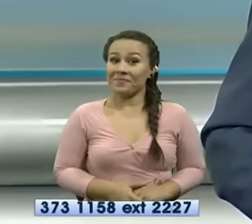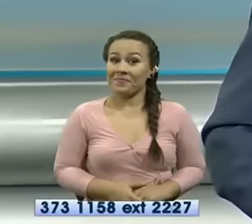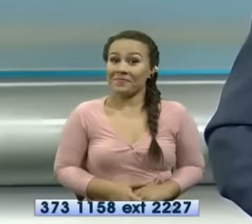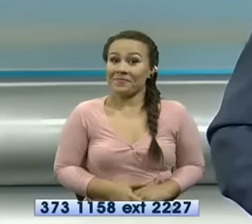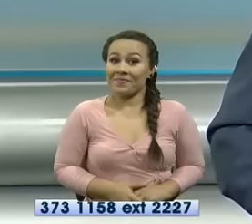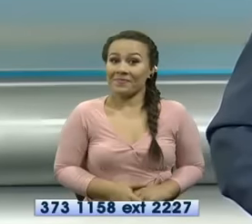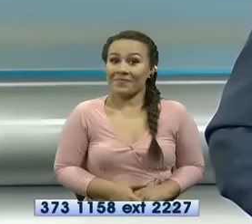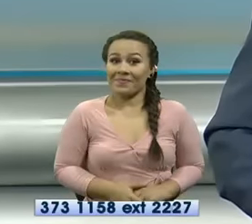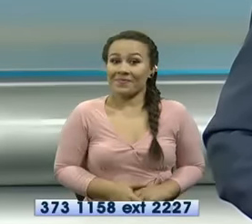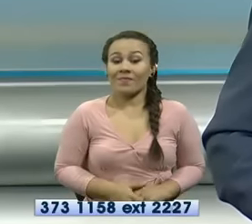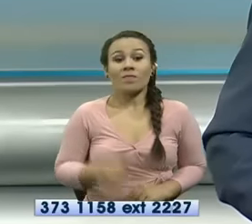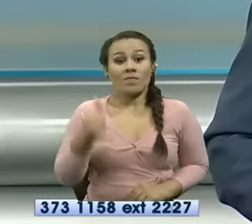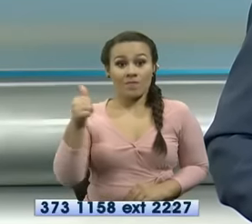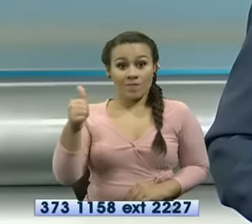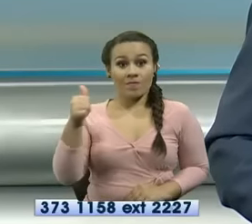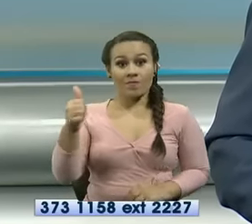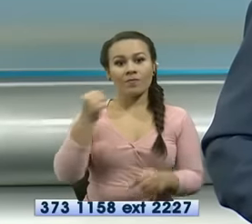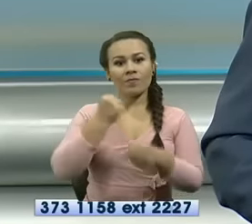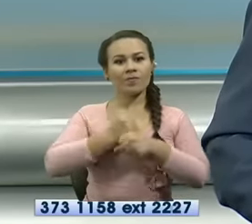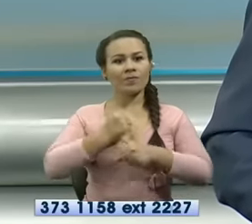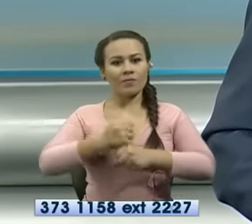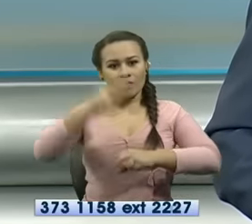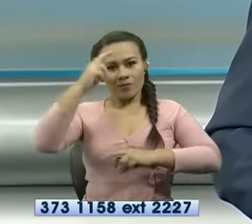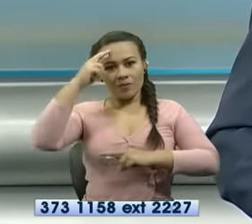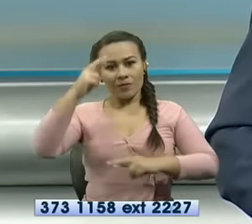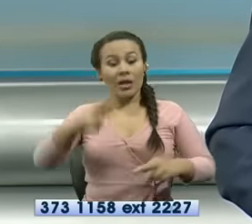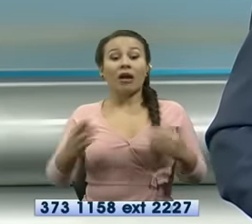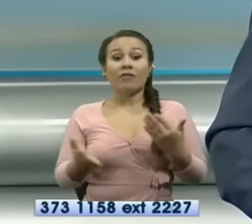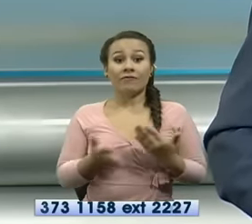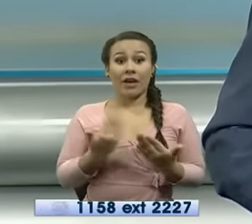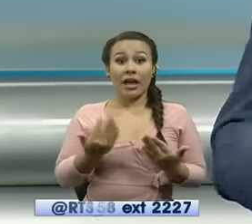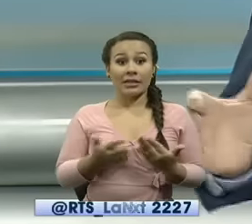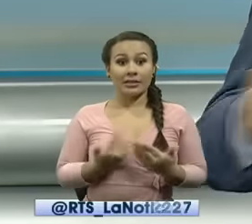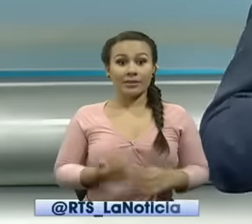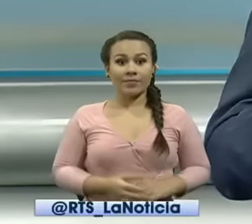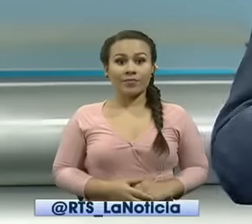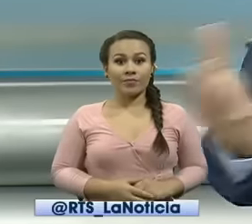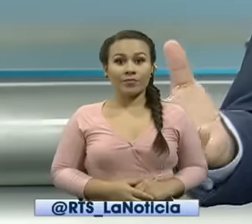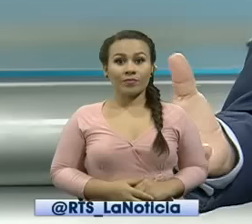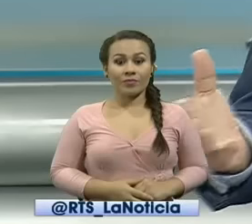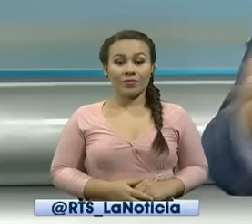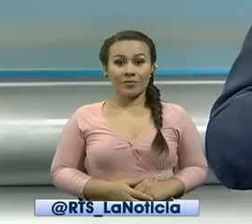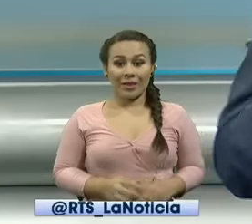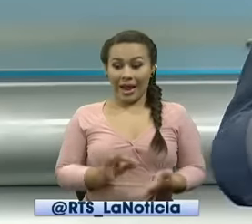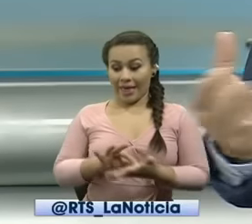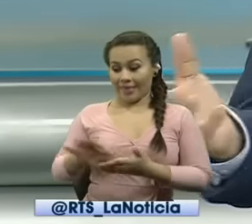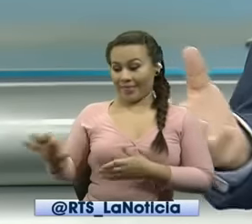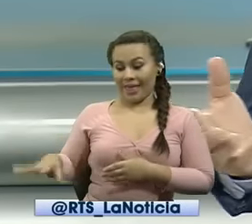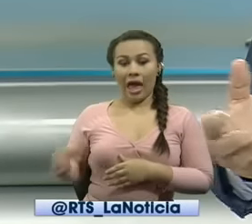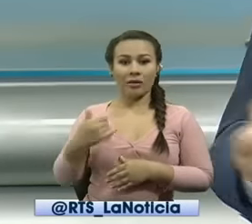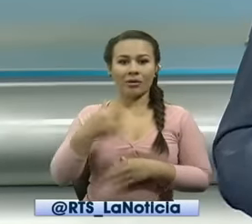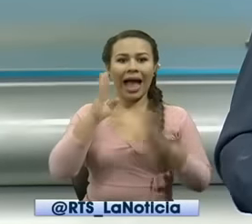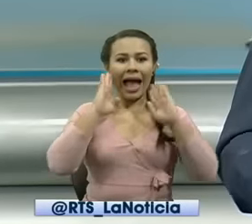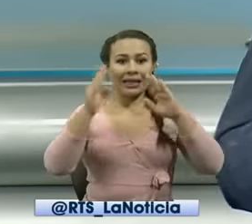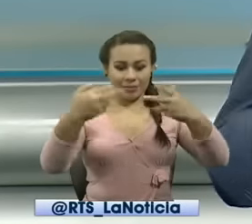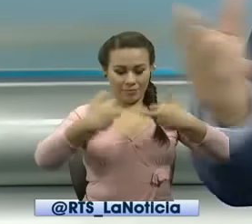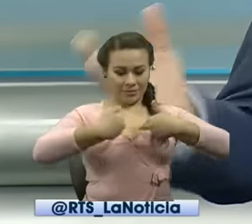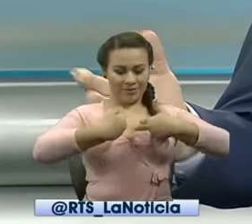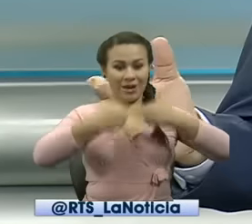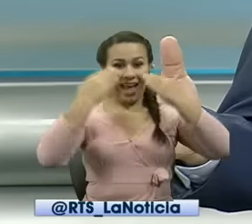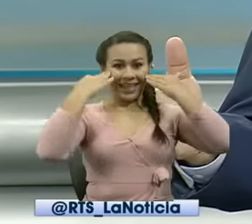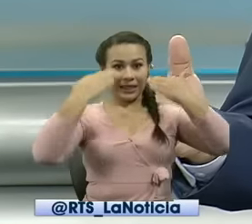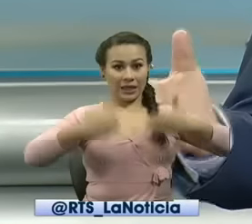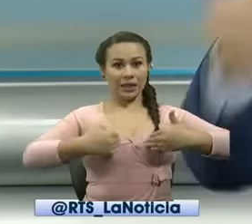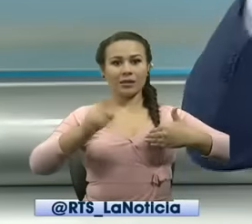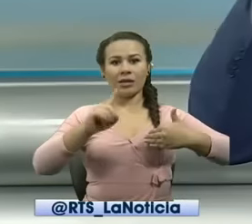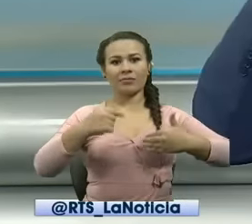lo hable la borla de este ciudadano no es fácil dejar de atenderse uno mismo para atender a